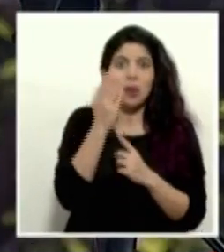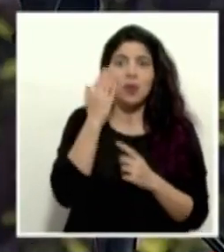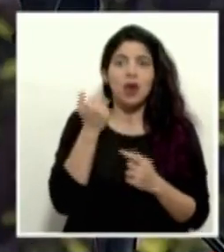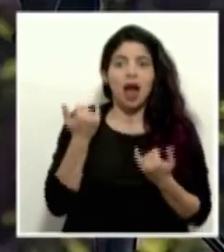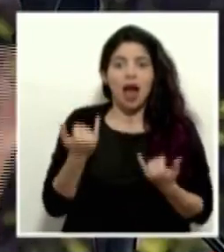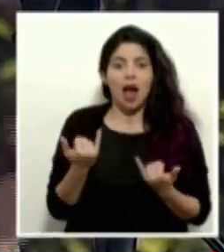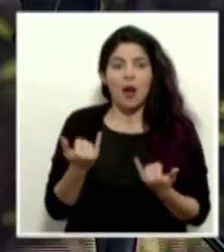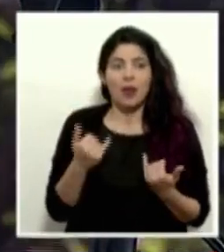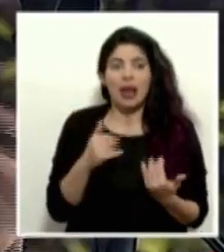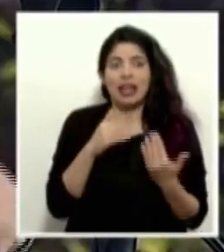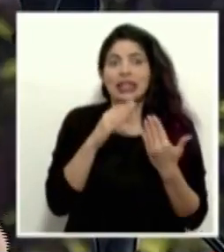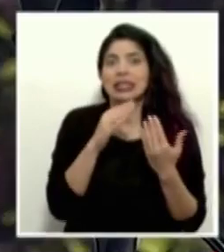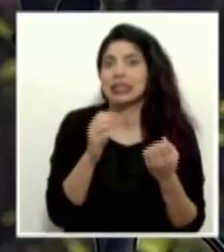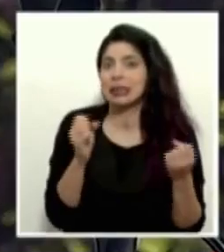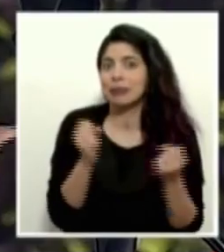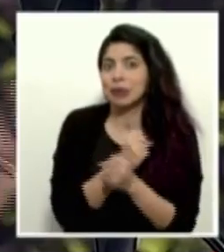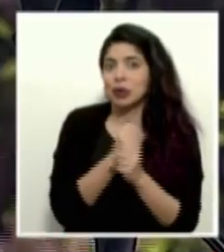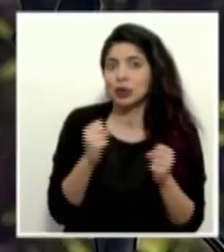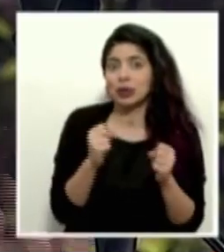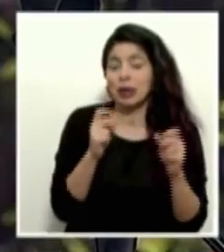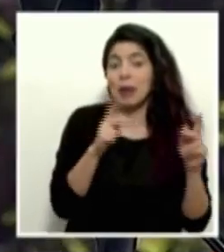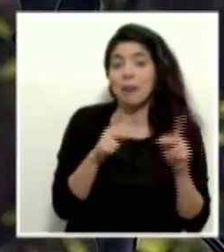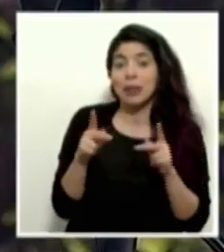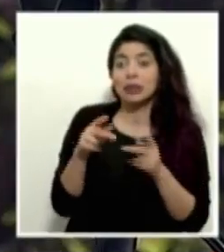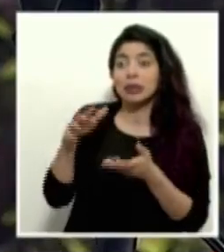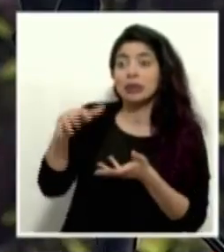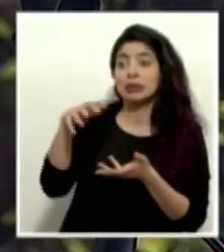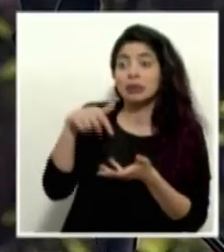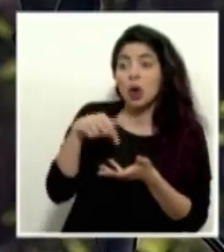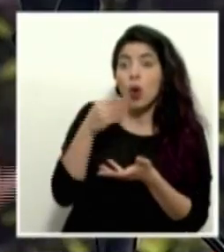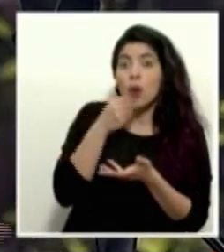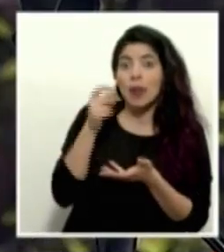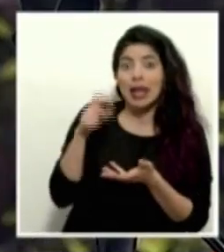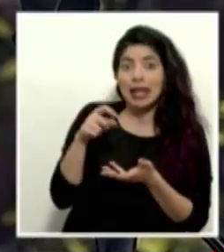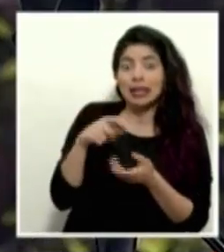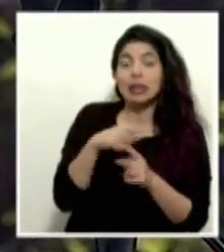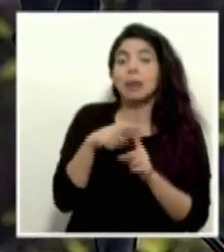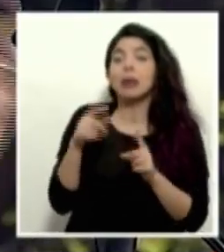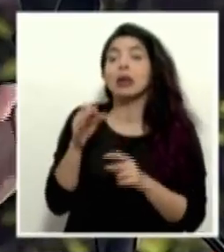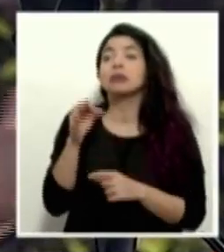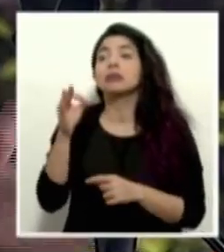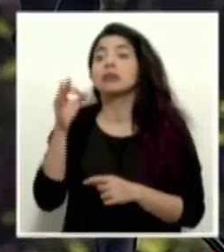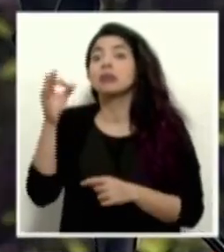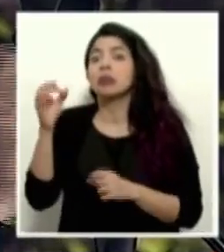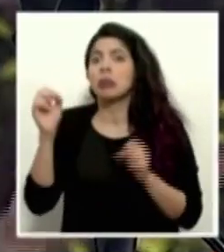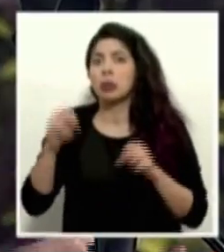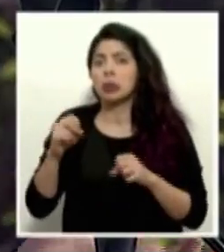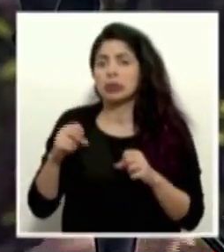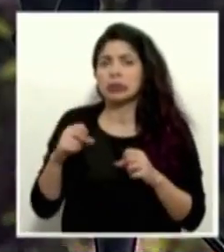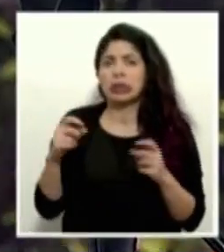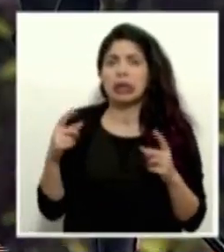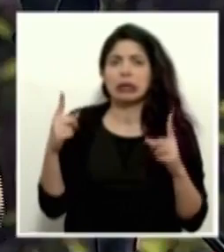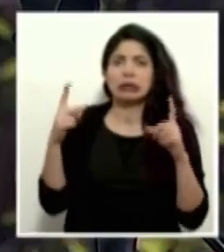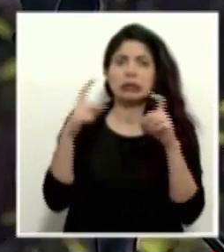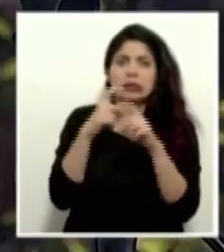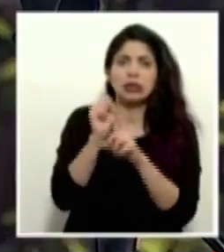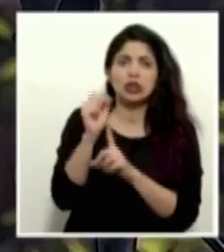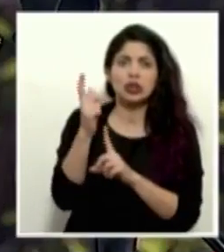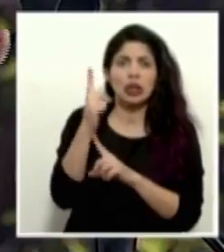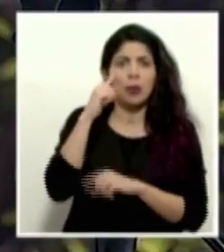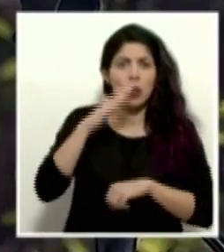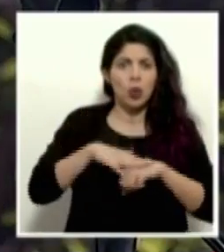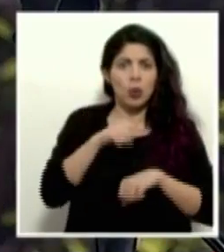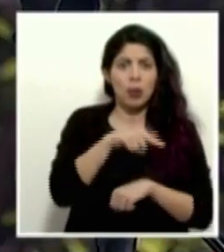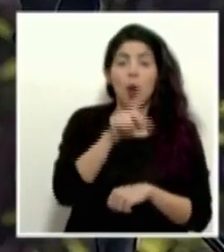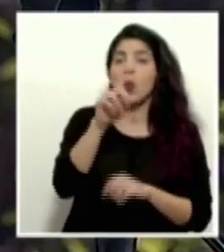ante la imposibilidad de la gente de conseguir lo necesario, que son los alimentos, y eventualmente ver un caos social producto de eso. Digamos,